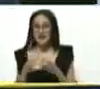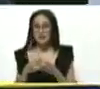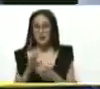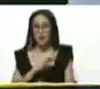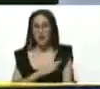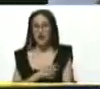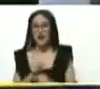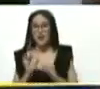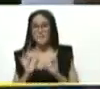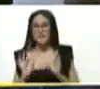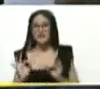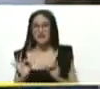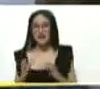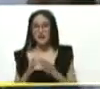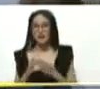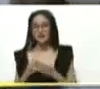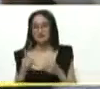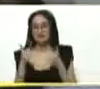especiales porque tiene un super equipo.